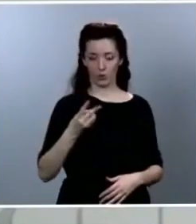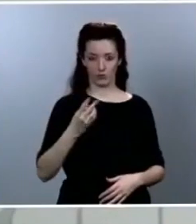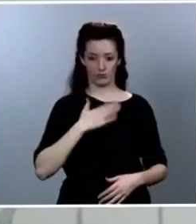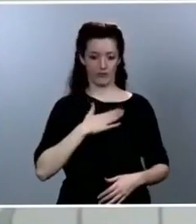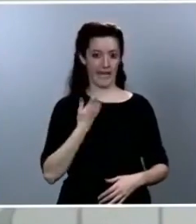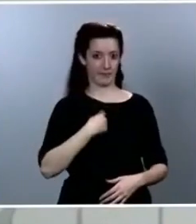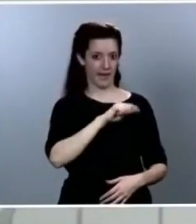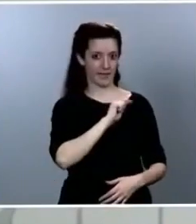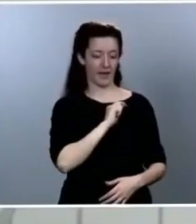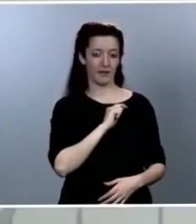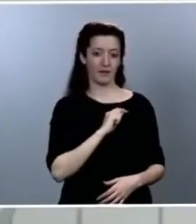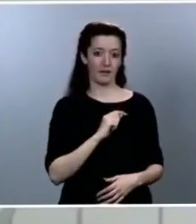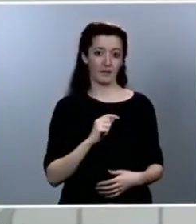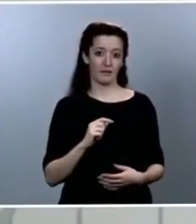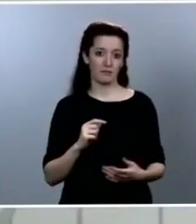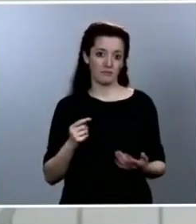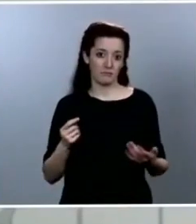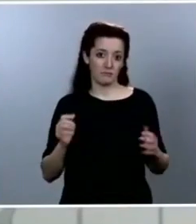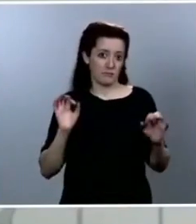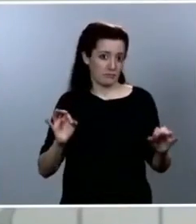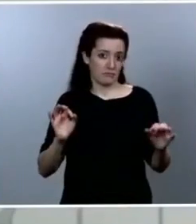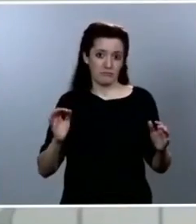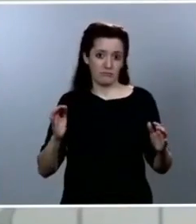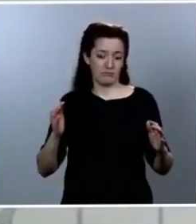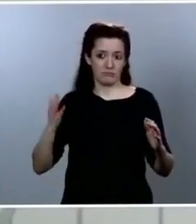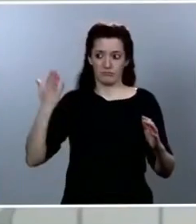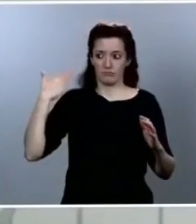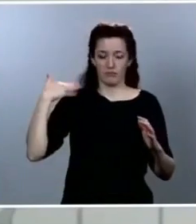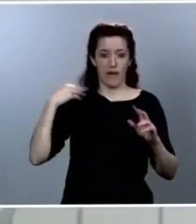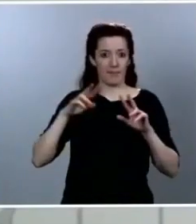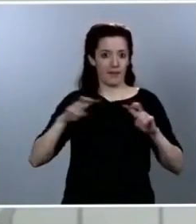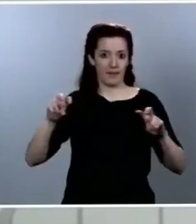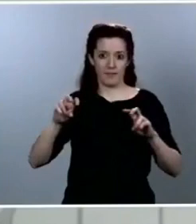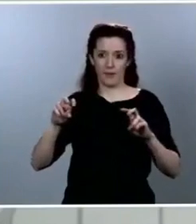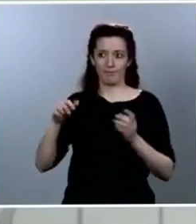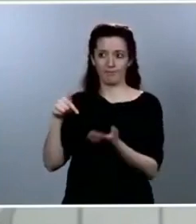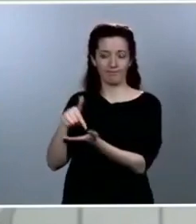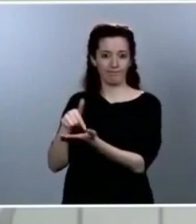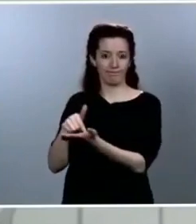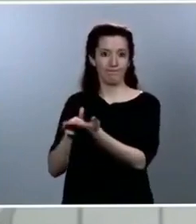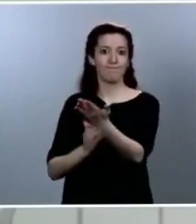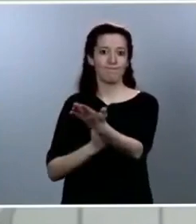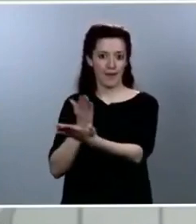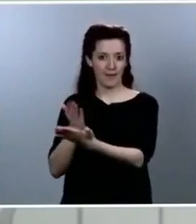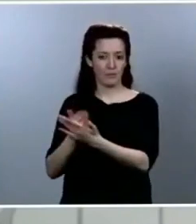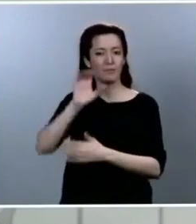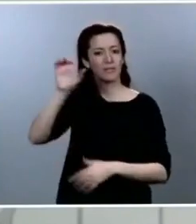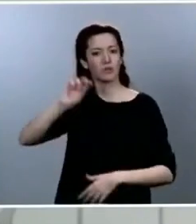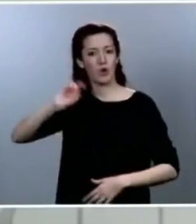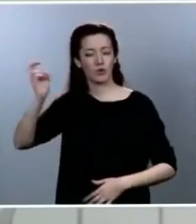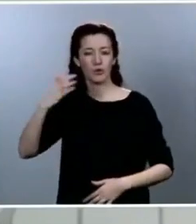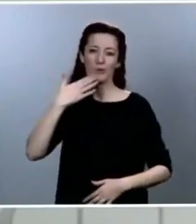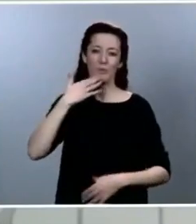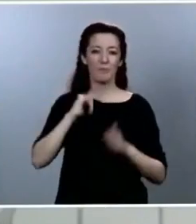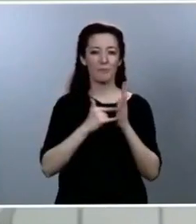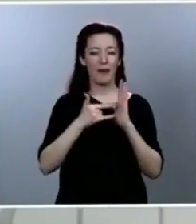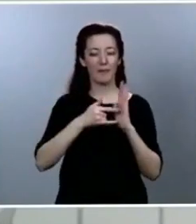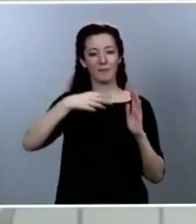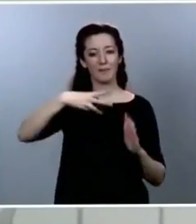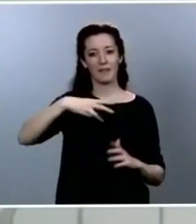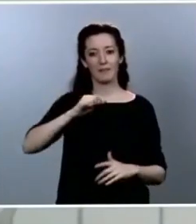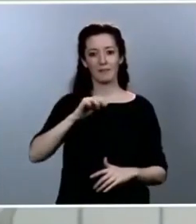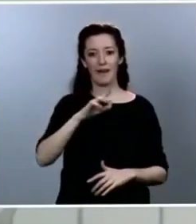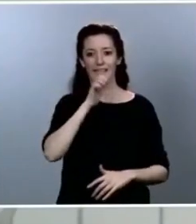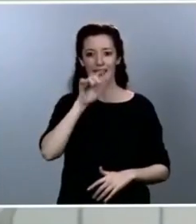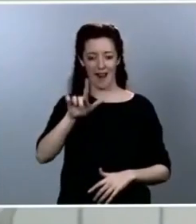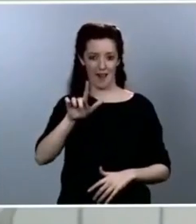reclamamos desde el principio y también otros países para desplegar una suerte de plan Marshall de reconstrucción para hacer frente a las consecuencias